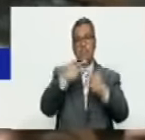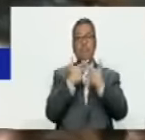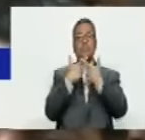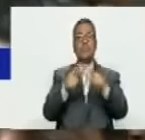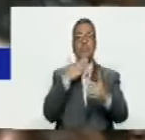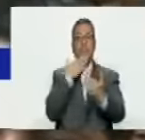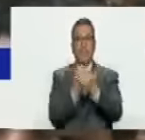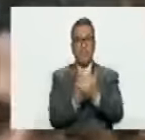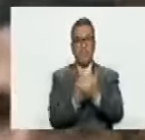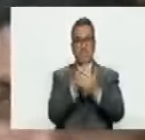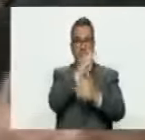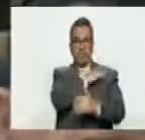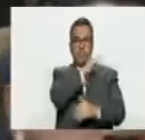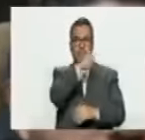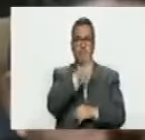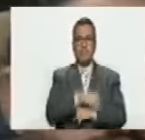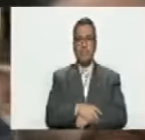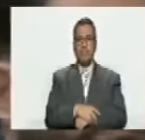gracias directiva